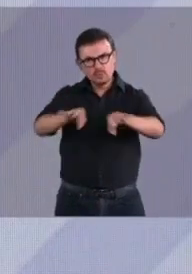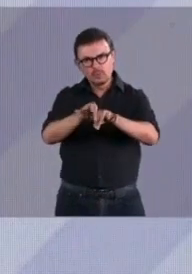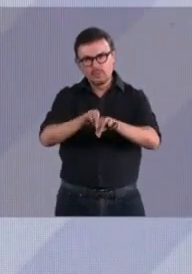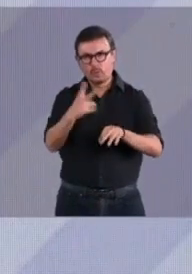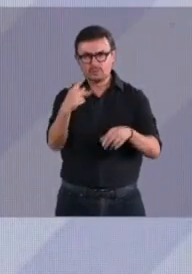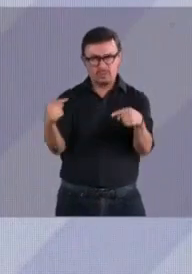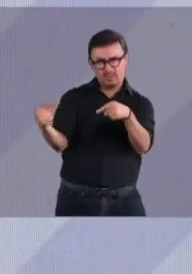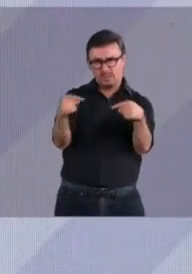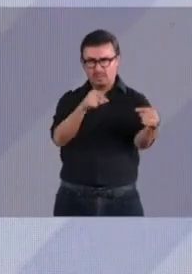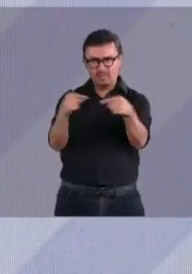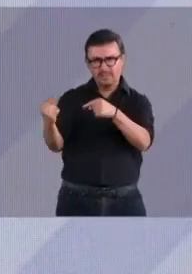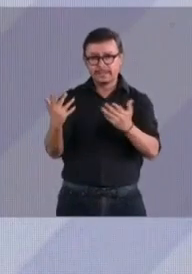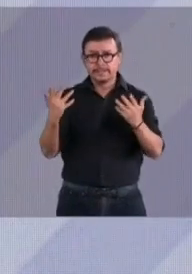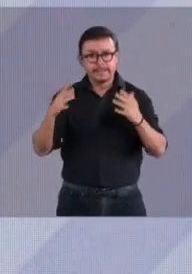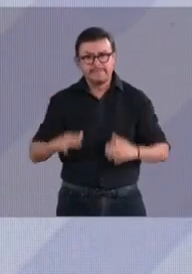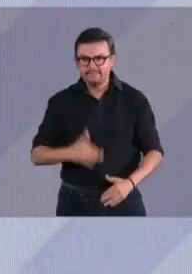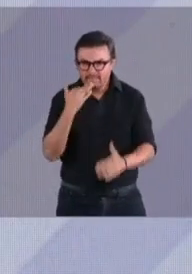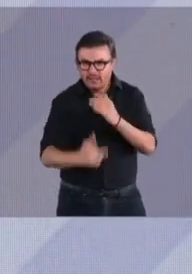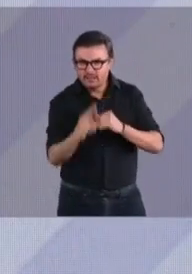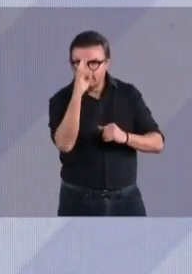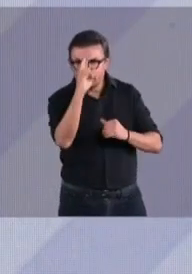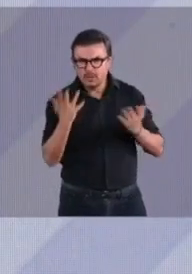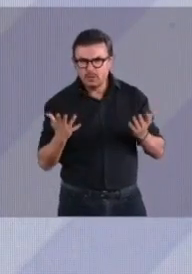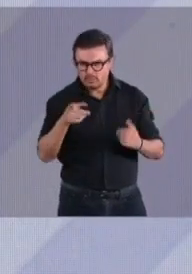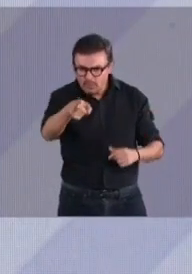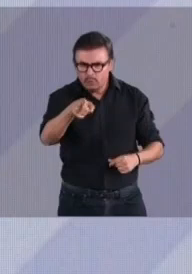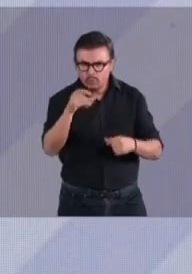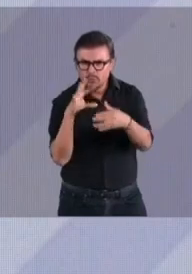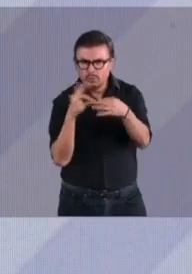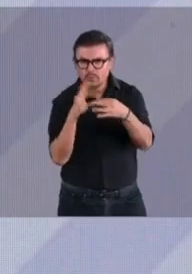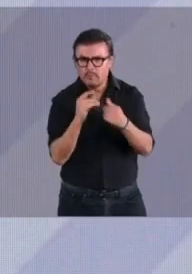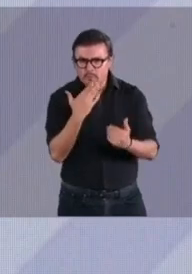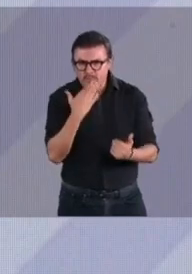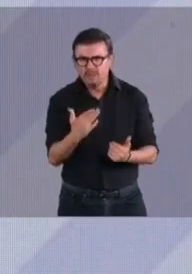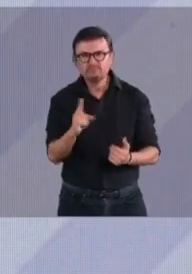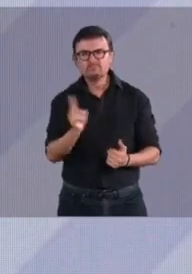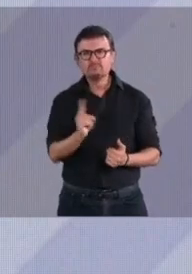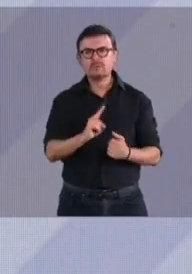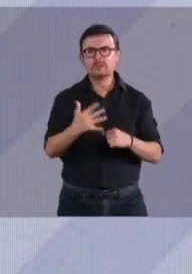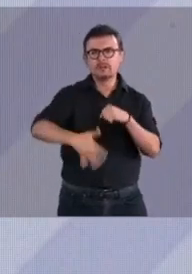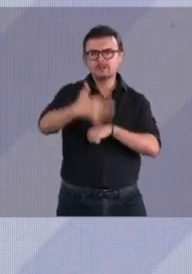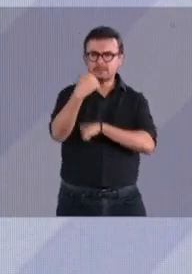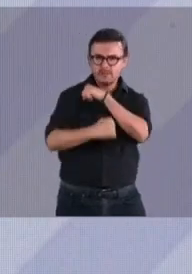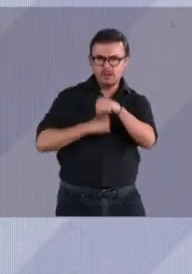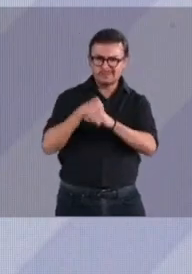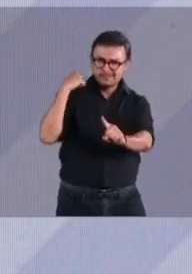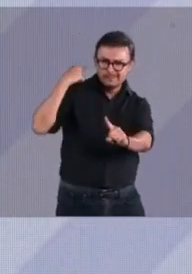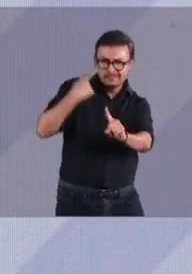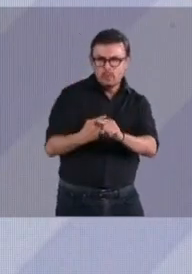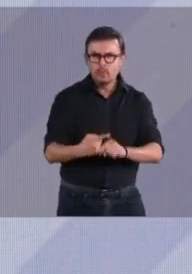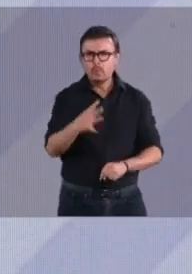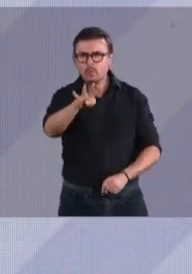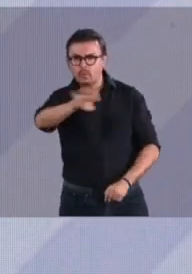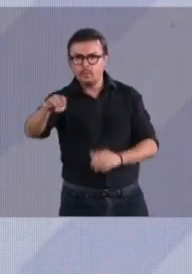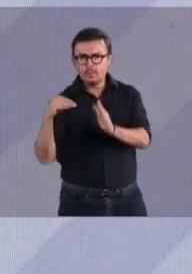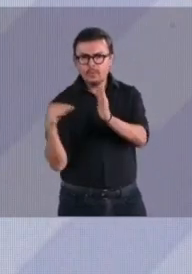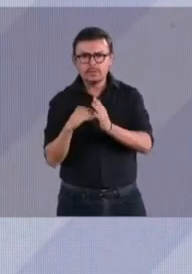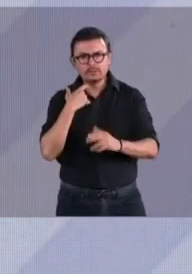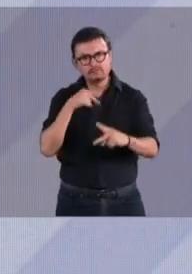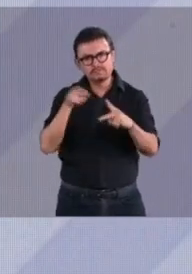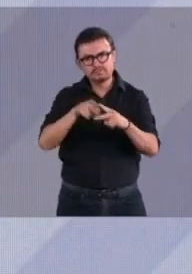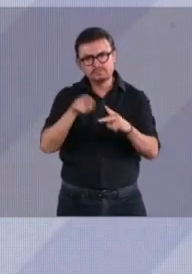también es una falta de respeto hablar de resultados, cuando sólo en los últimos 15 años hemos tenido más de 400 mil homicidios en México.